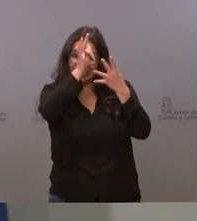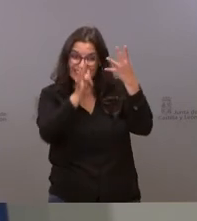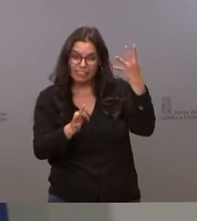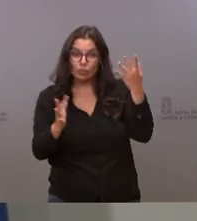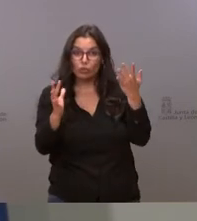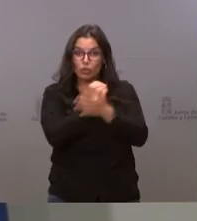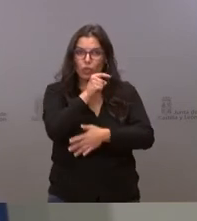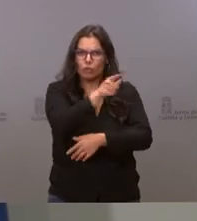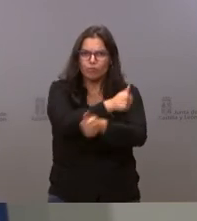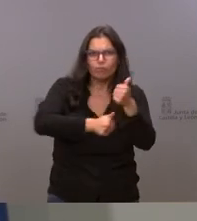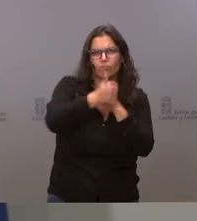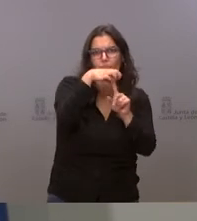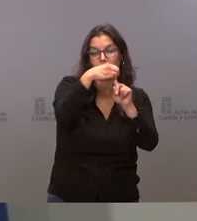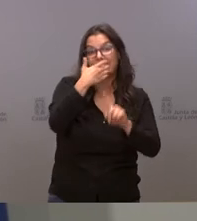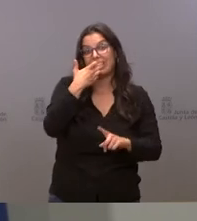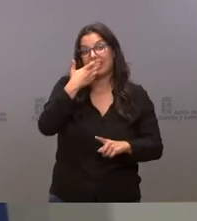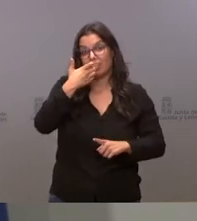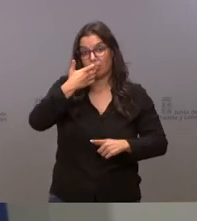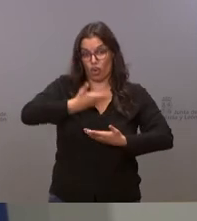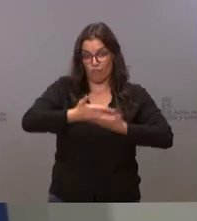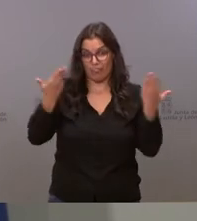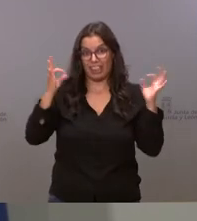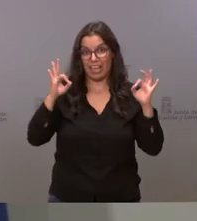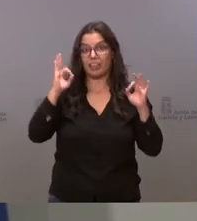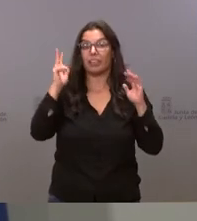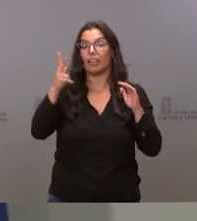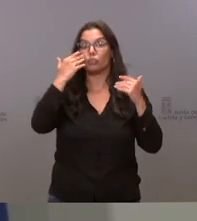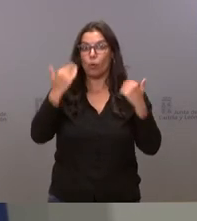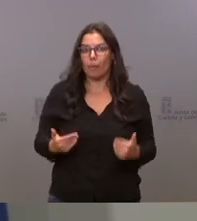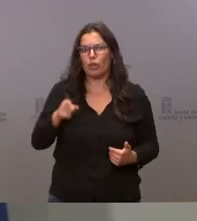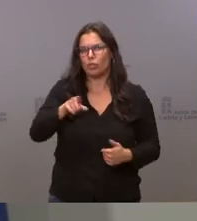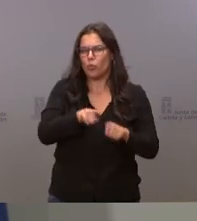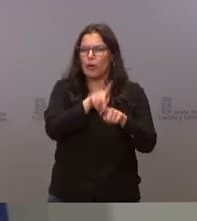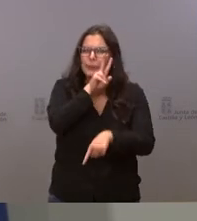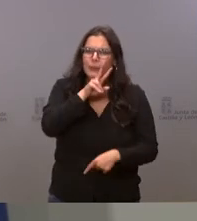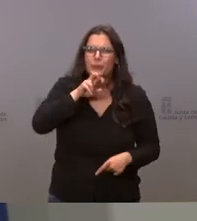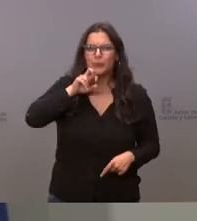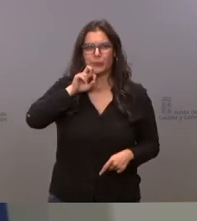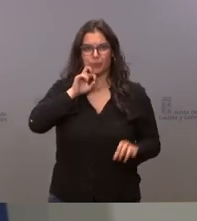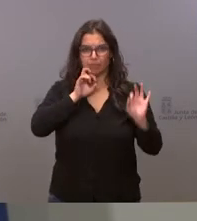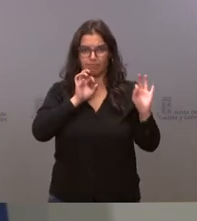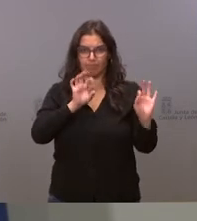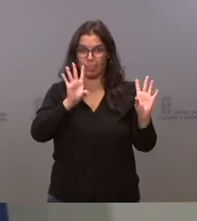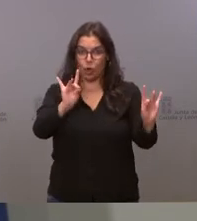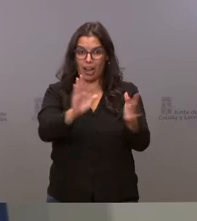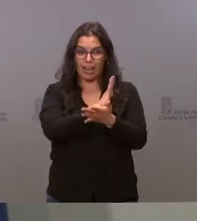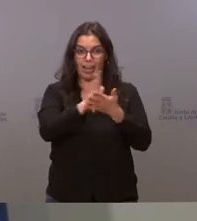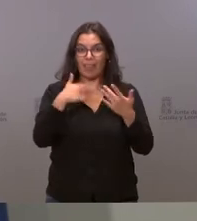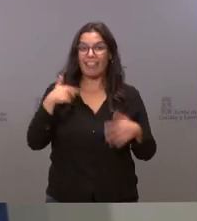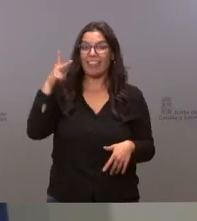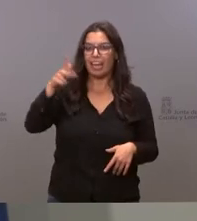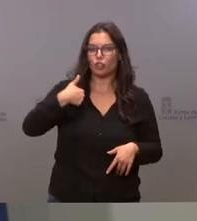para quienes creemos en los derechos humanos son sagrados y son sagrados los ejerza quien los ejerza